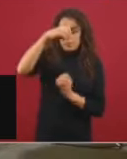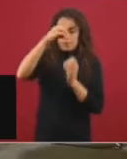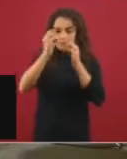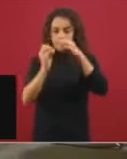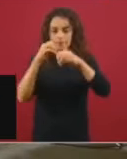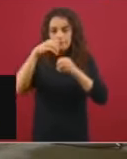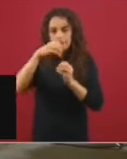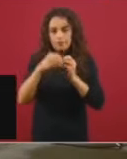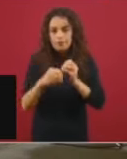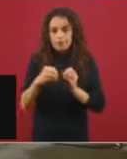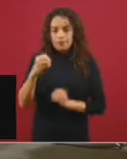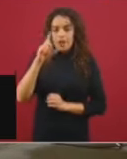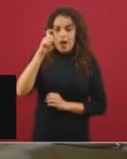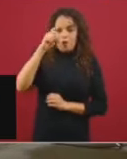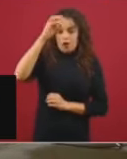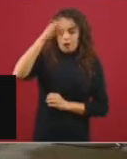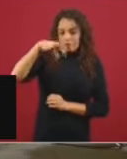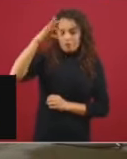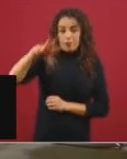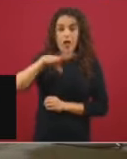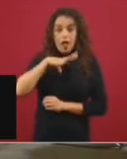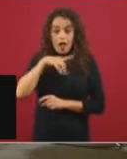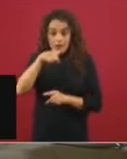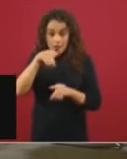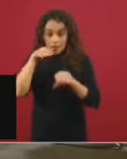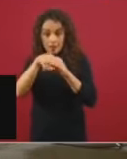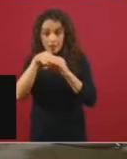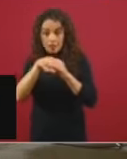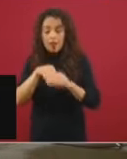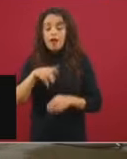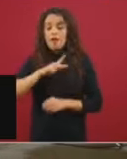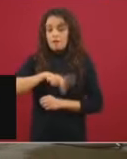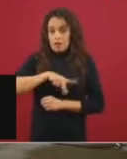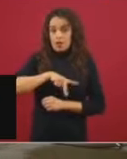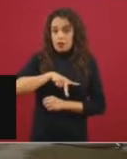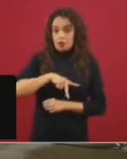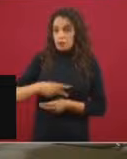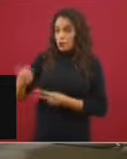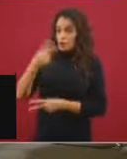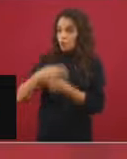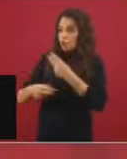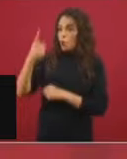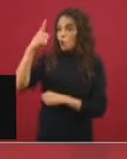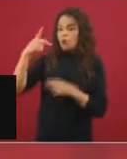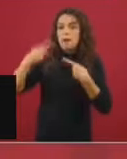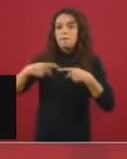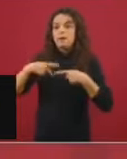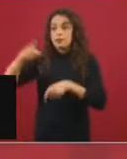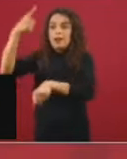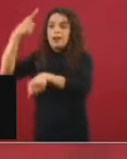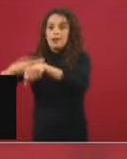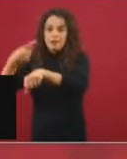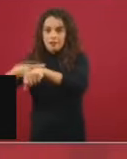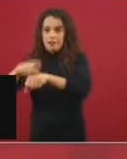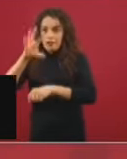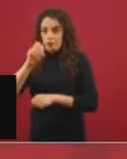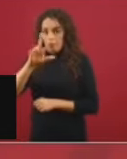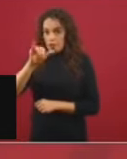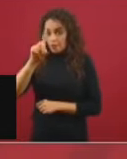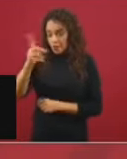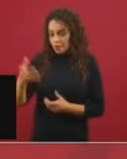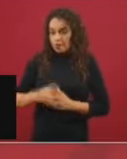líquidas que contienen los virus provenientes de una persona infecciosa. Por cierto, el que usted trae es un N95,